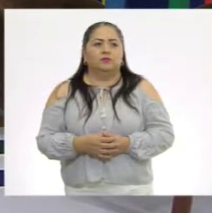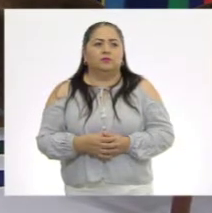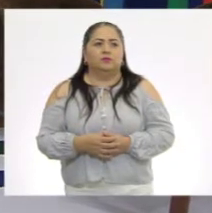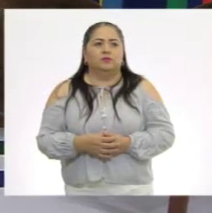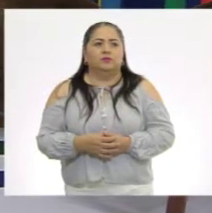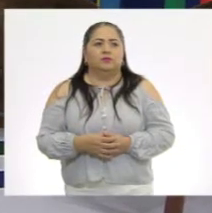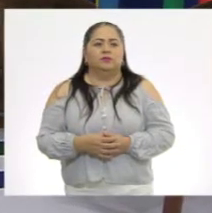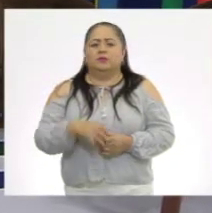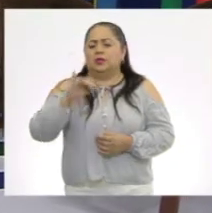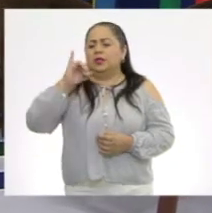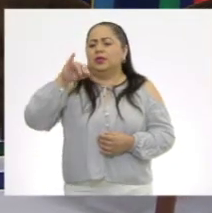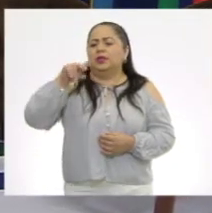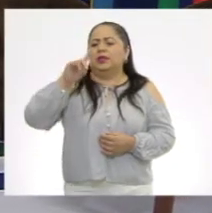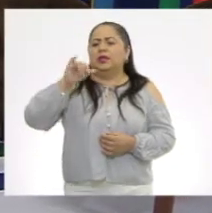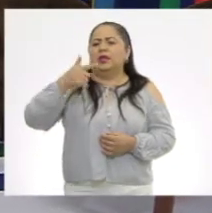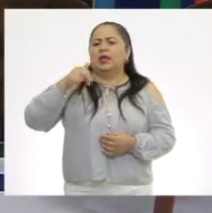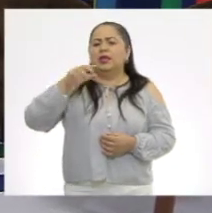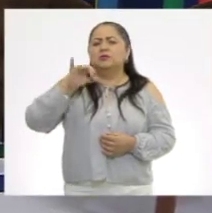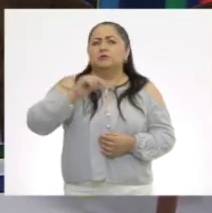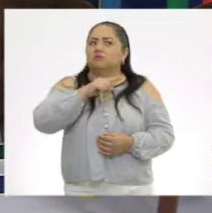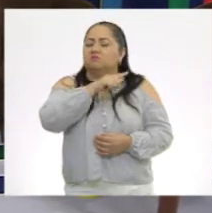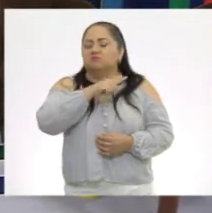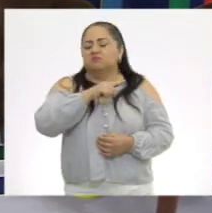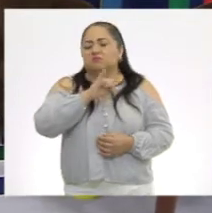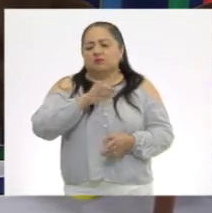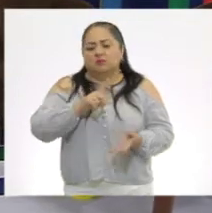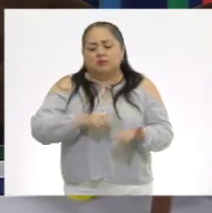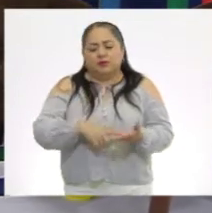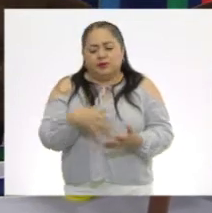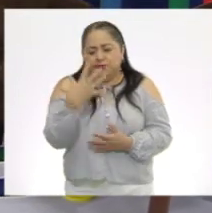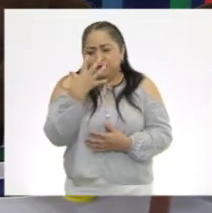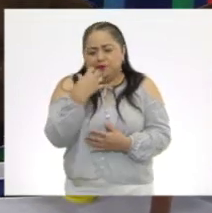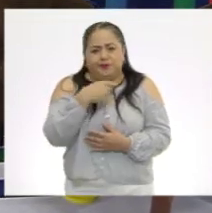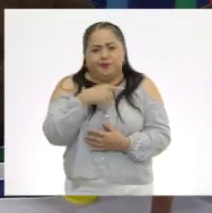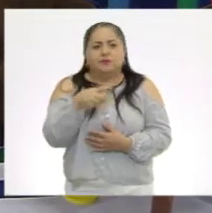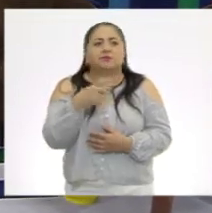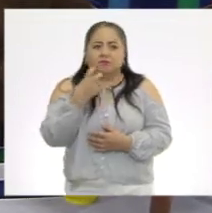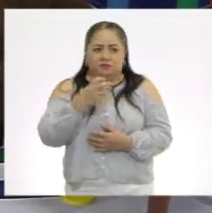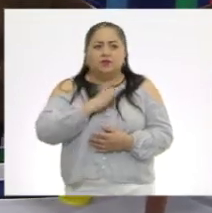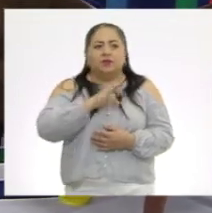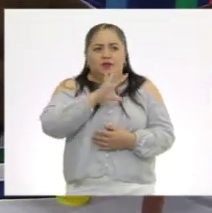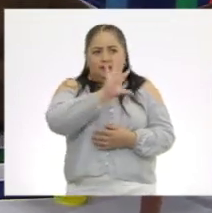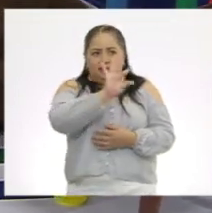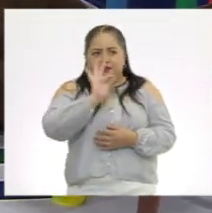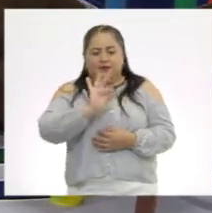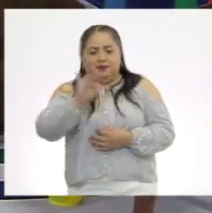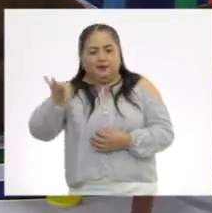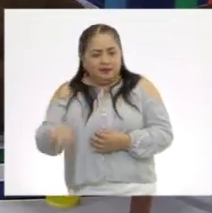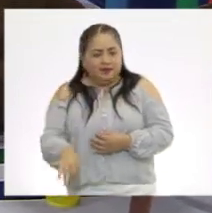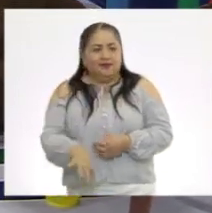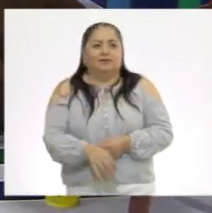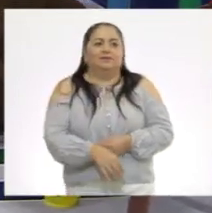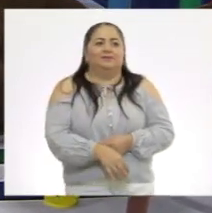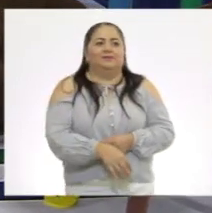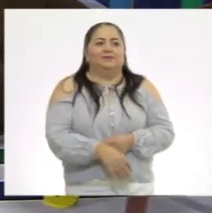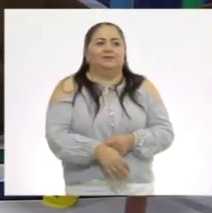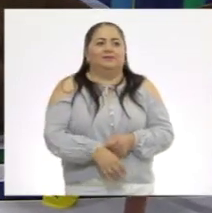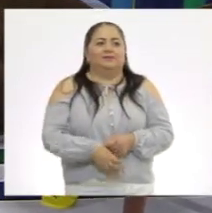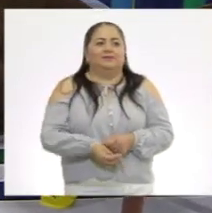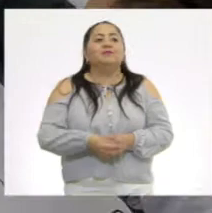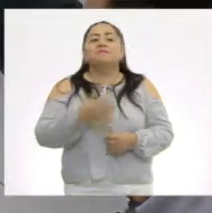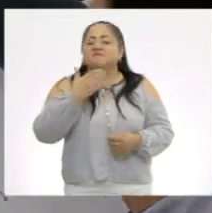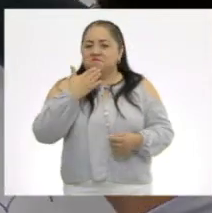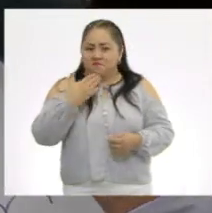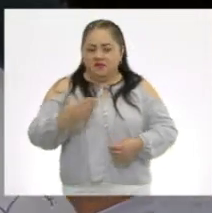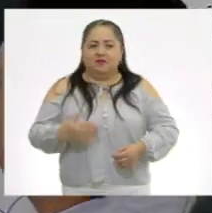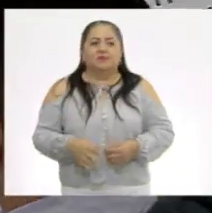Pero indignación me gusta más. Sí, ¿no? Sí, puedes quitarla y la puedes poner aquí. Entonces, es indignación. Muy